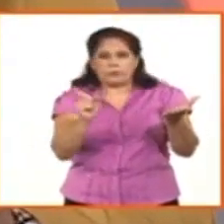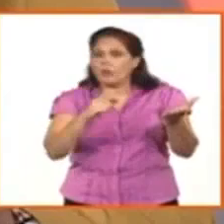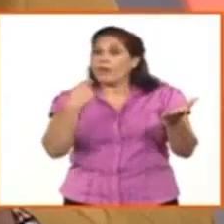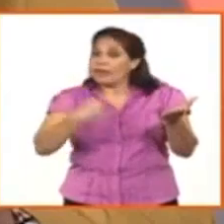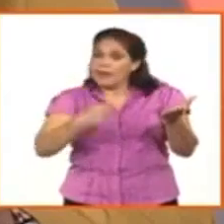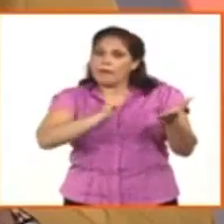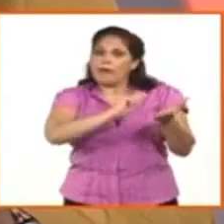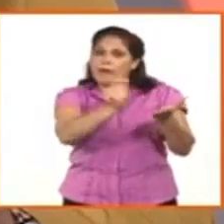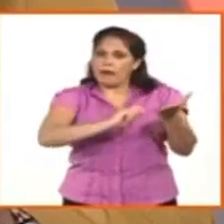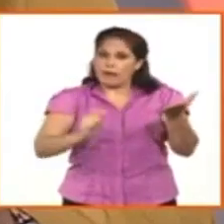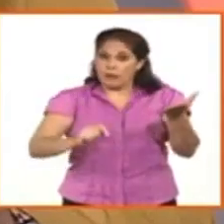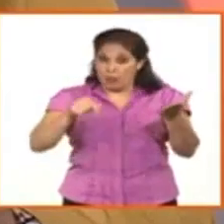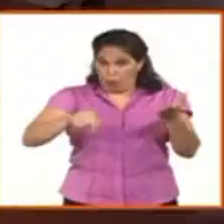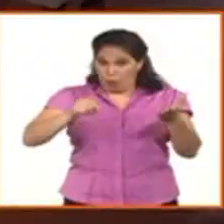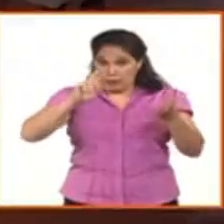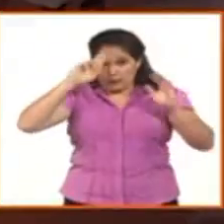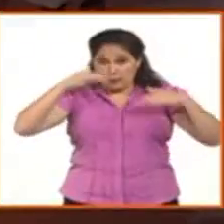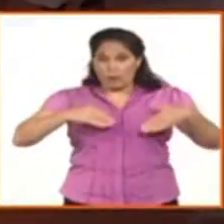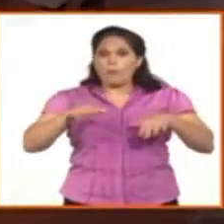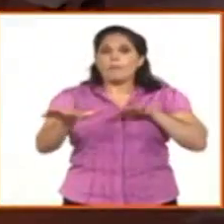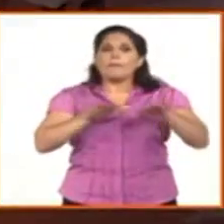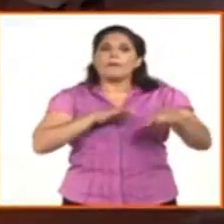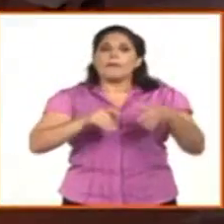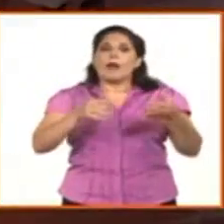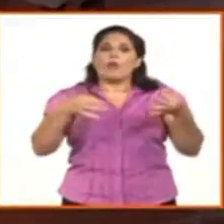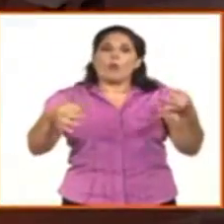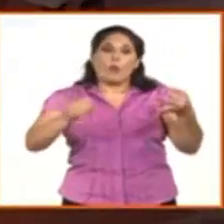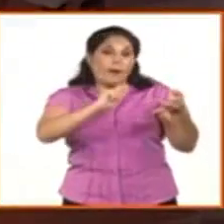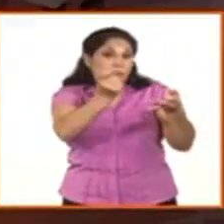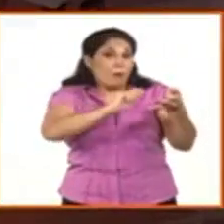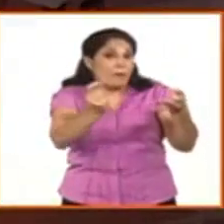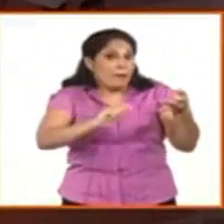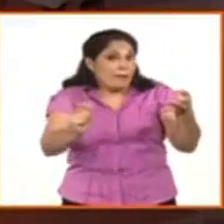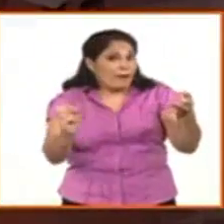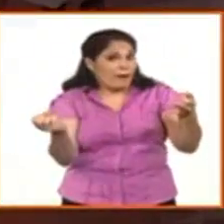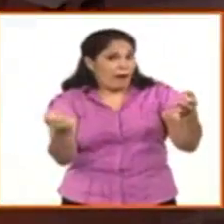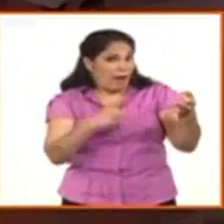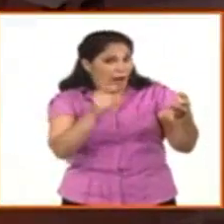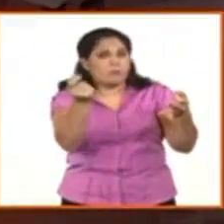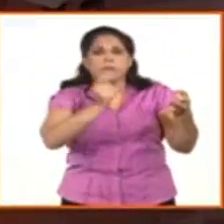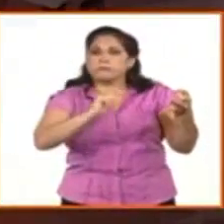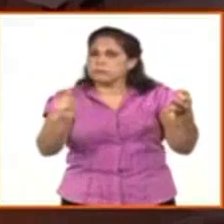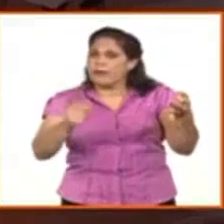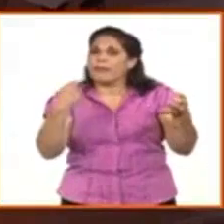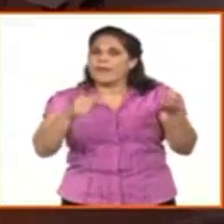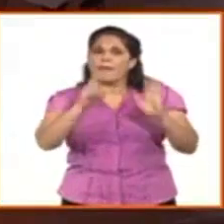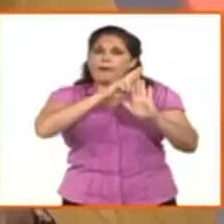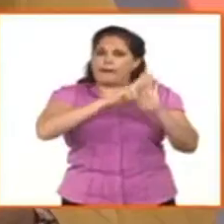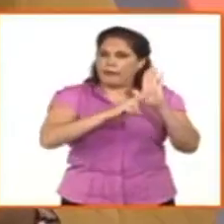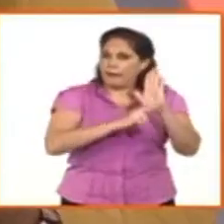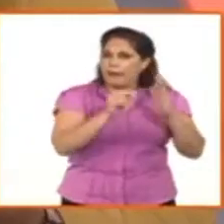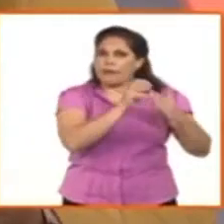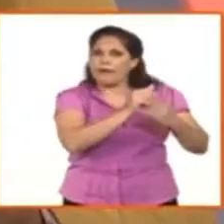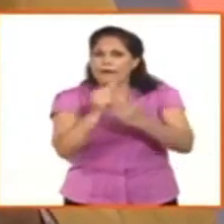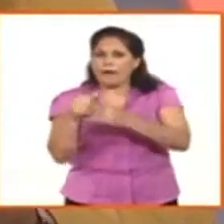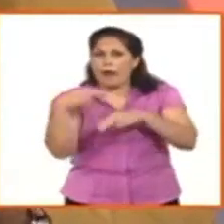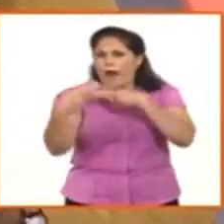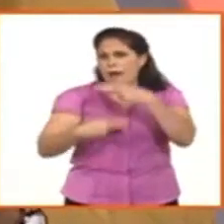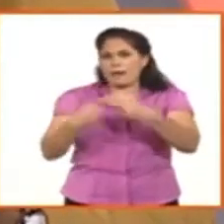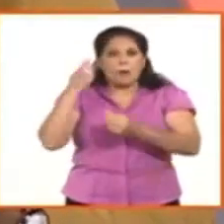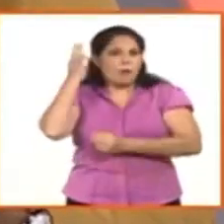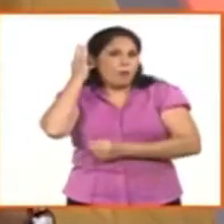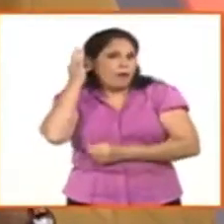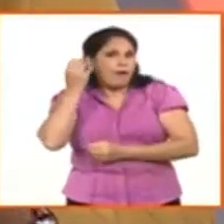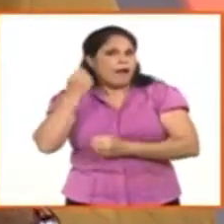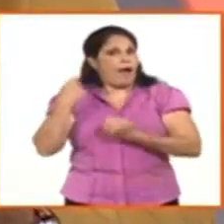salud hoy se está preparando para ello. No solo en la confesión de reglamentos, de guías de actuación, de protocolos,